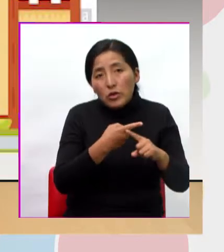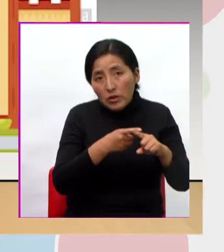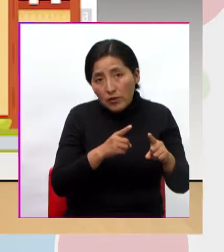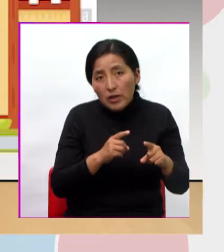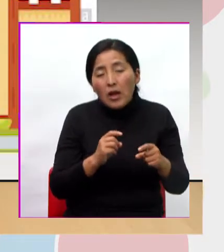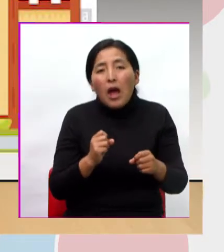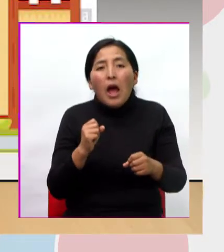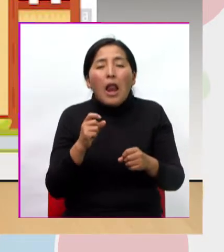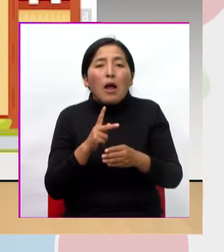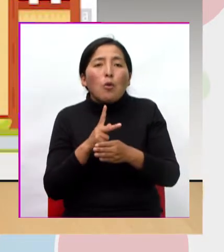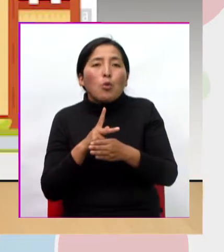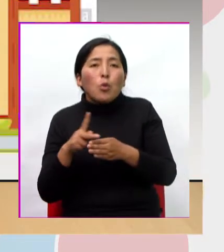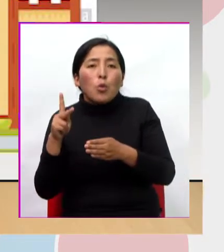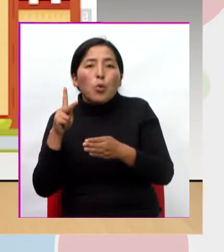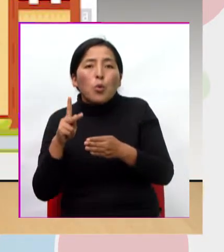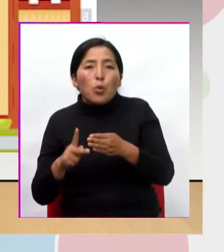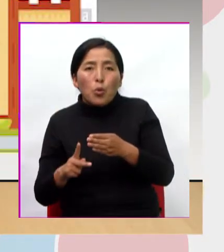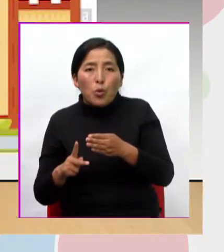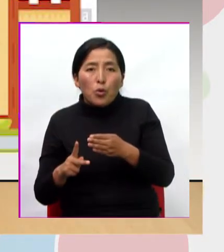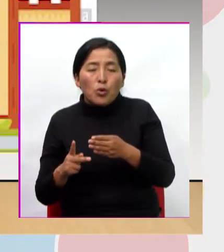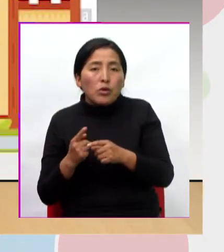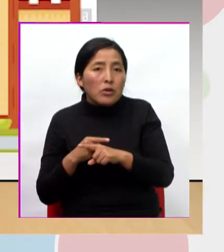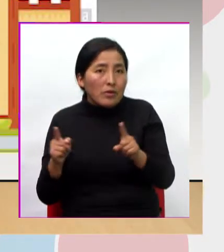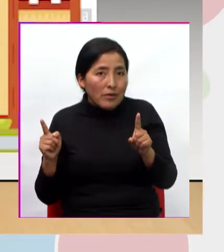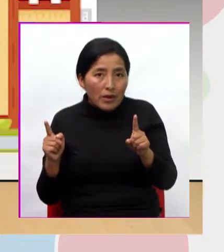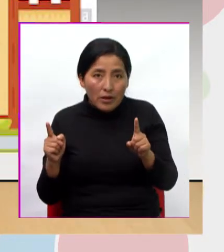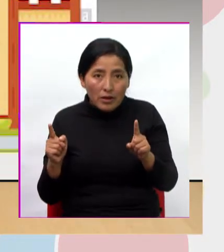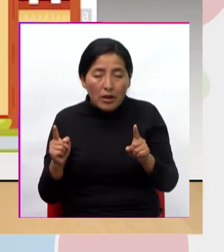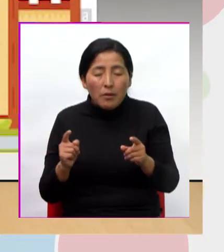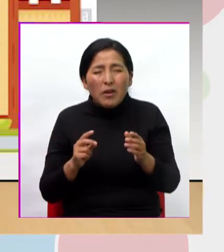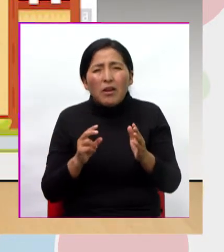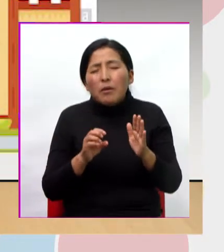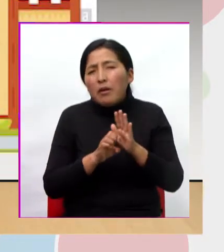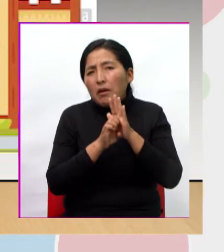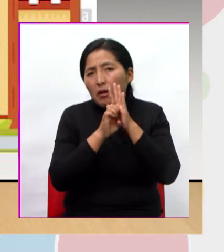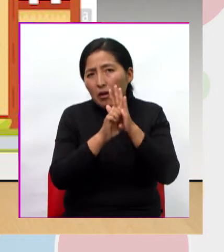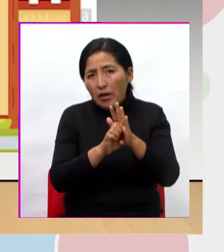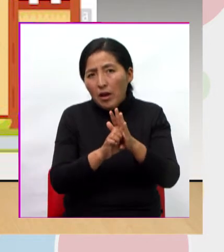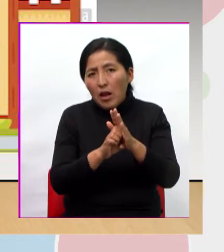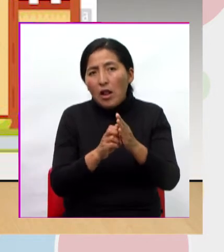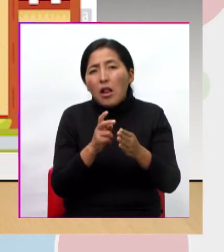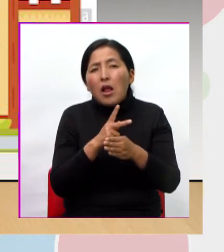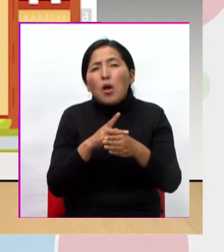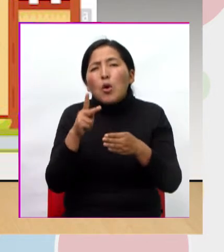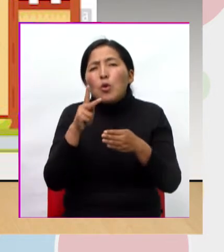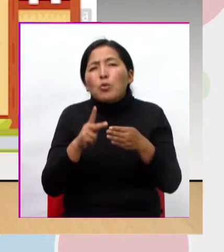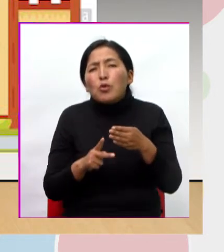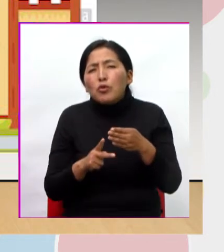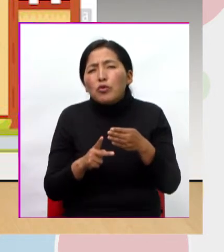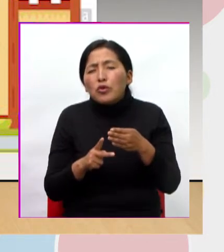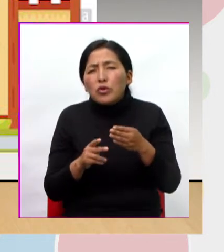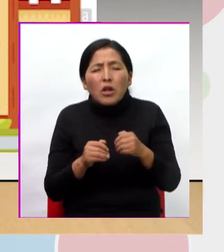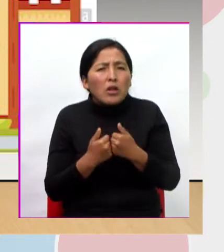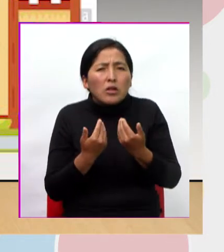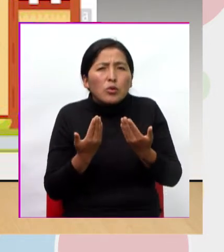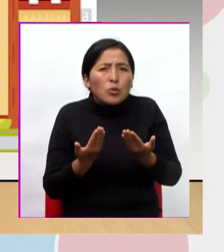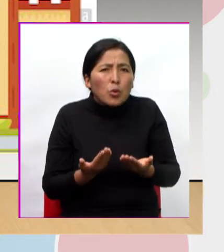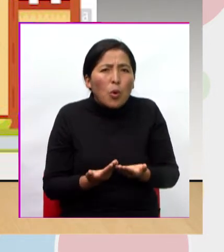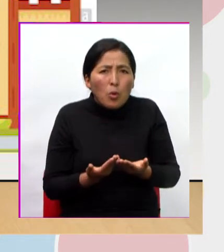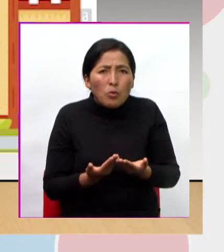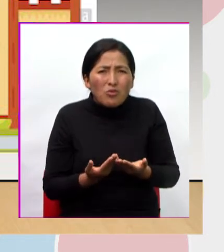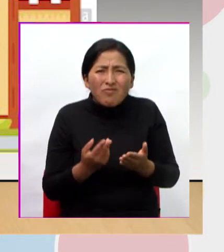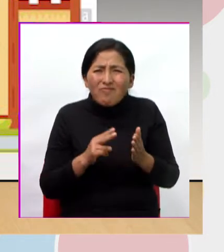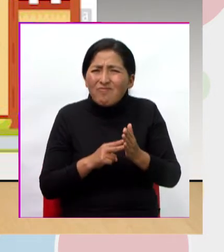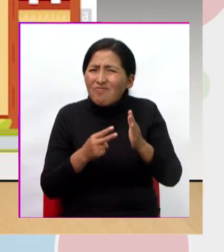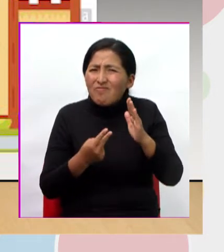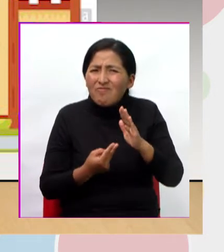de actividad Por ejemplo ¿Cómo podemos llegar a ser profesionales? ¿Qué es